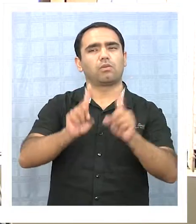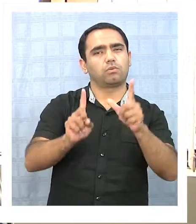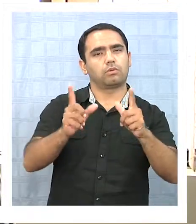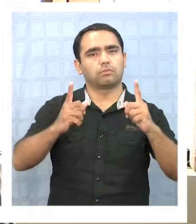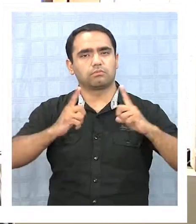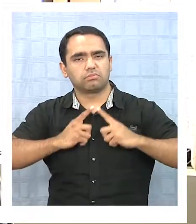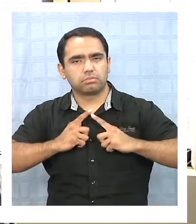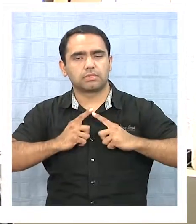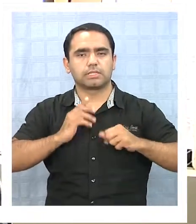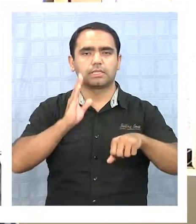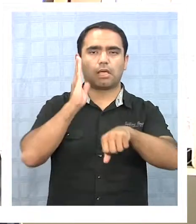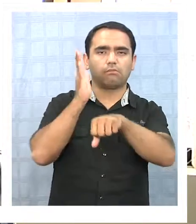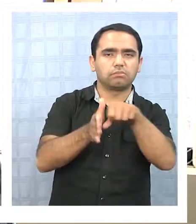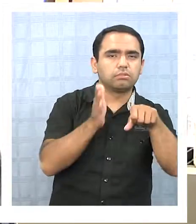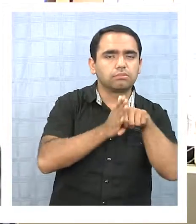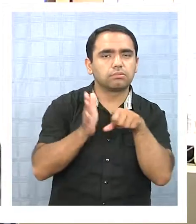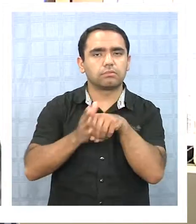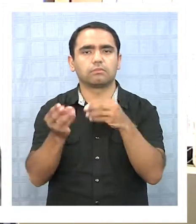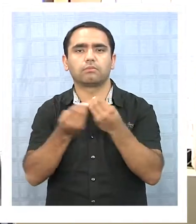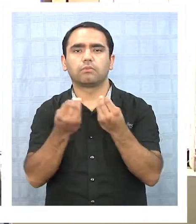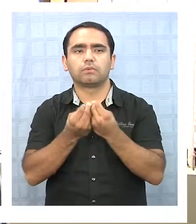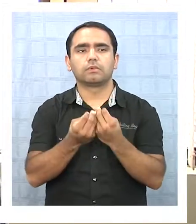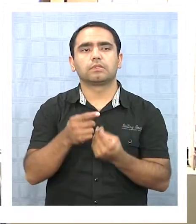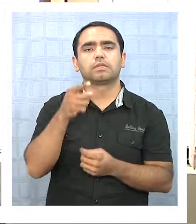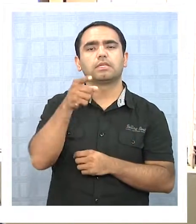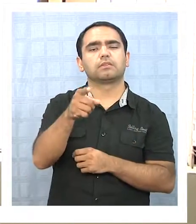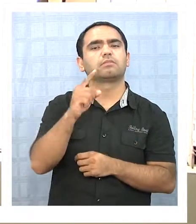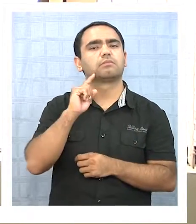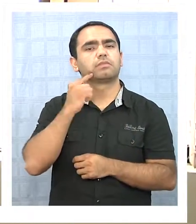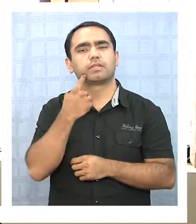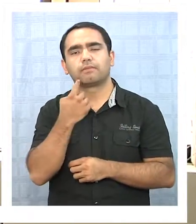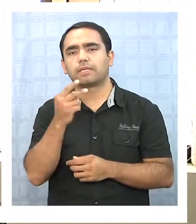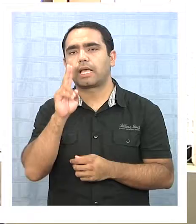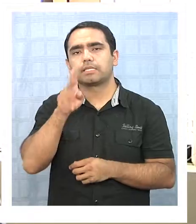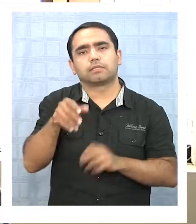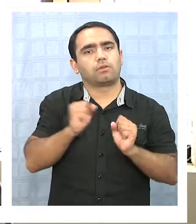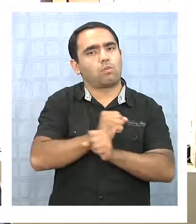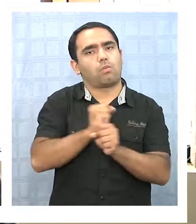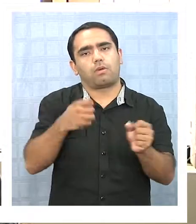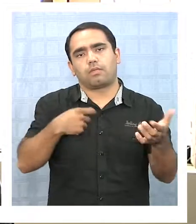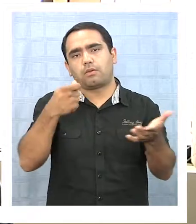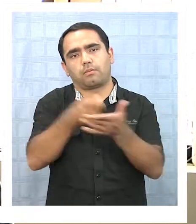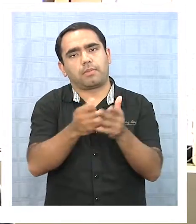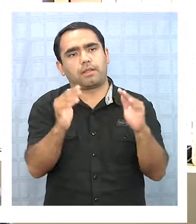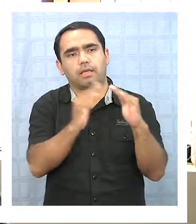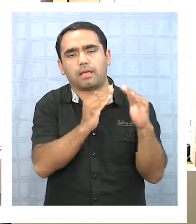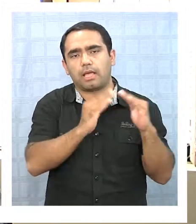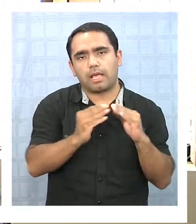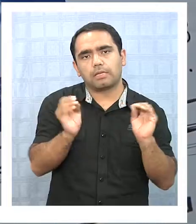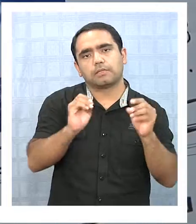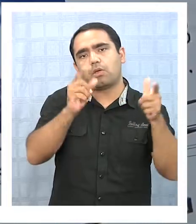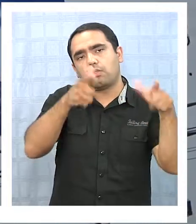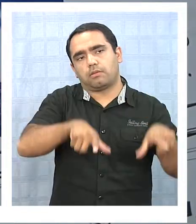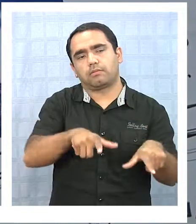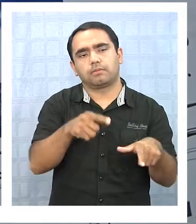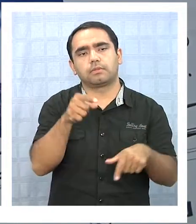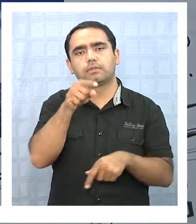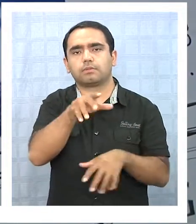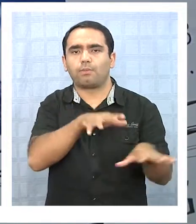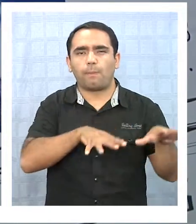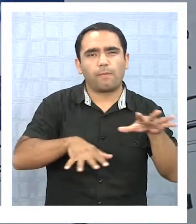cesantía, por supuesto, y obviamente que eso quita, lo mismo en Zona Franca, ha habido una baja también, entonces